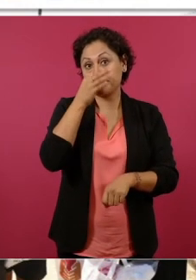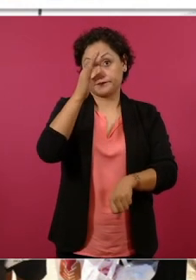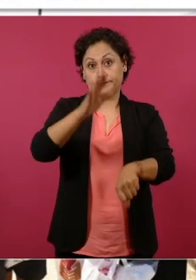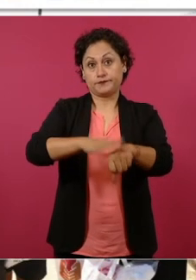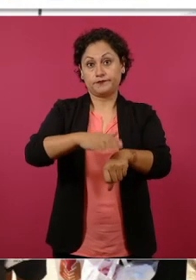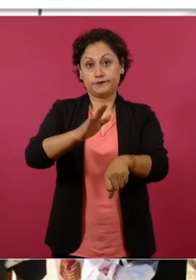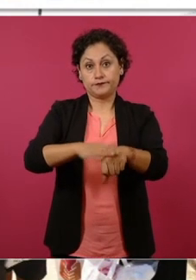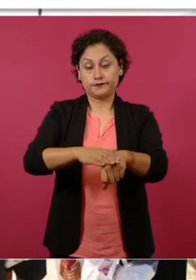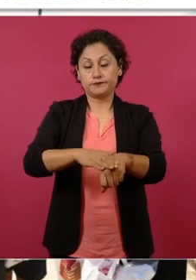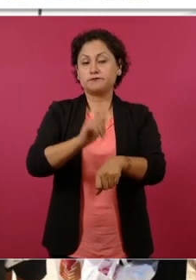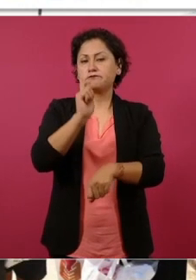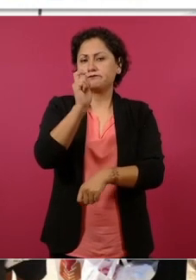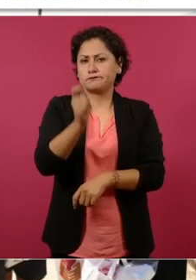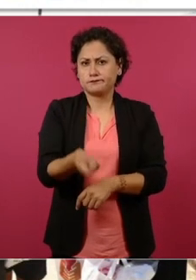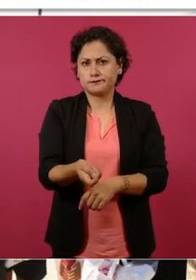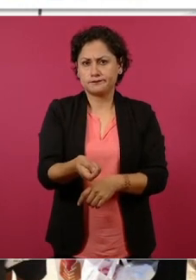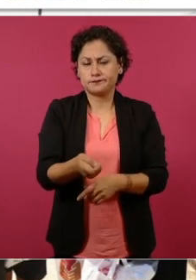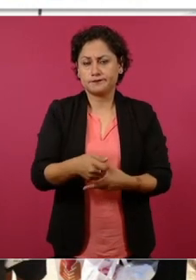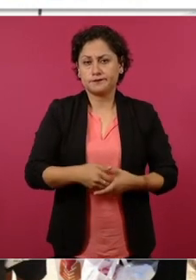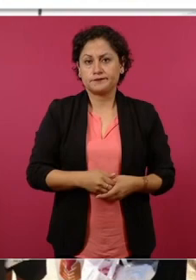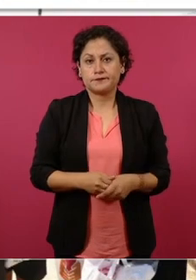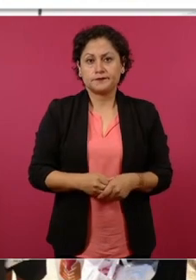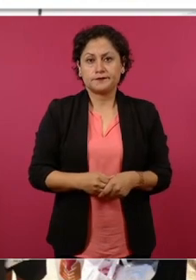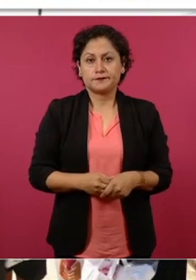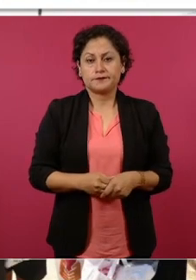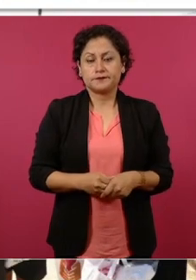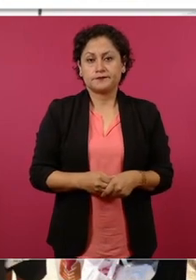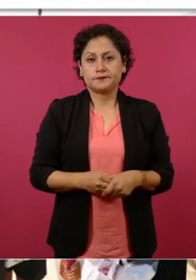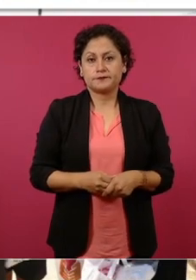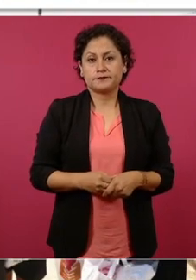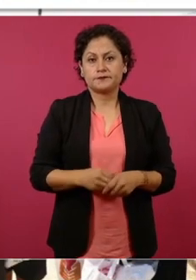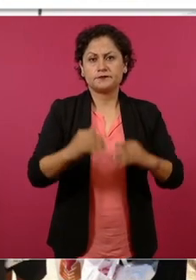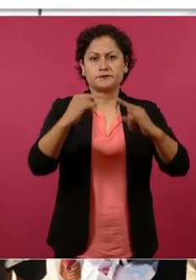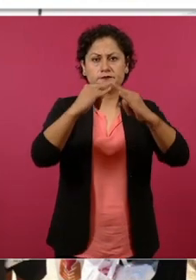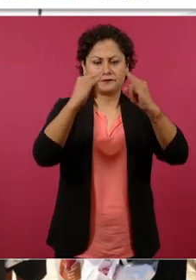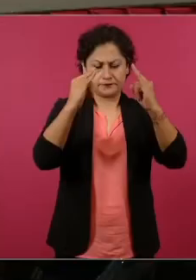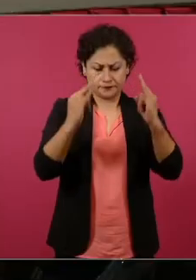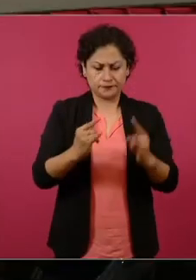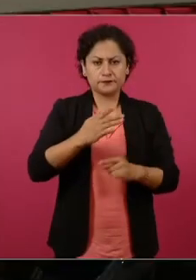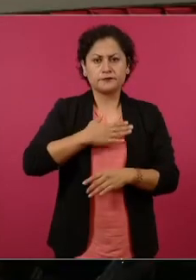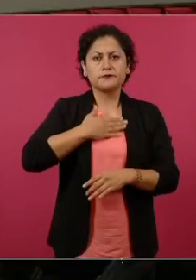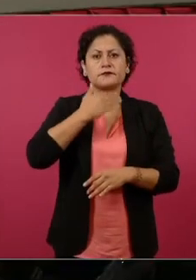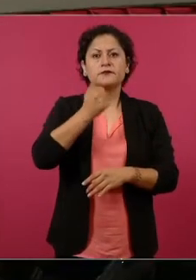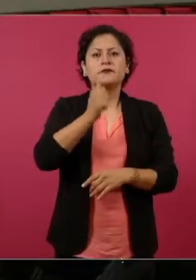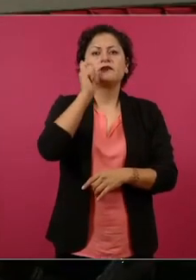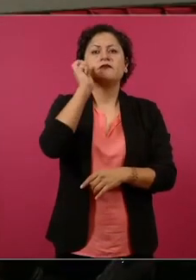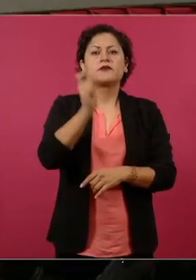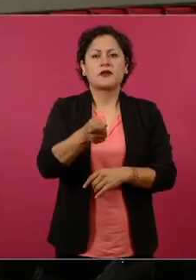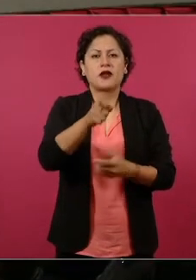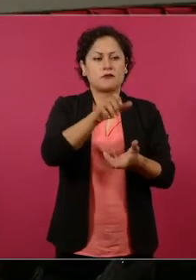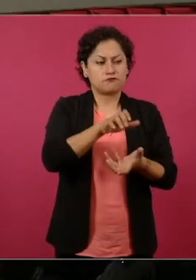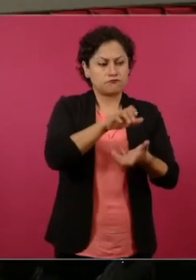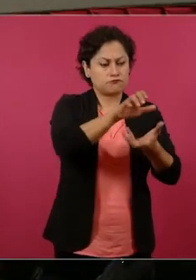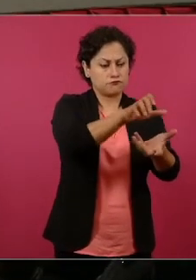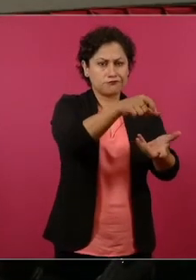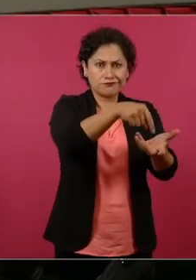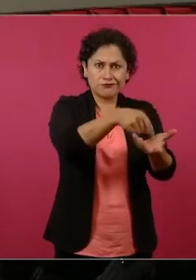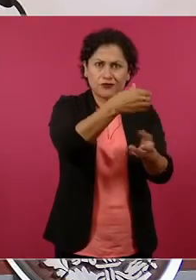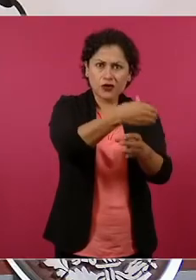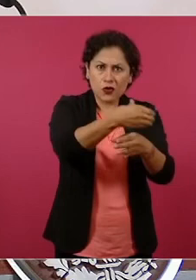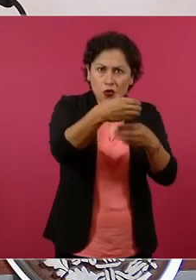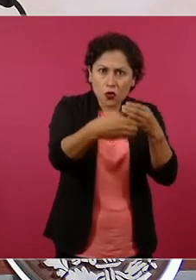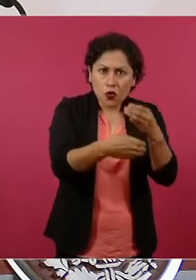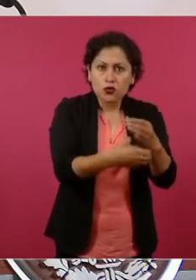que se trata de entrega de artículos nuevos de manera